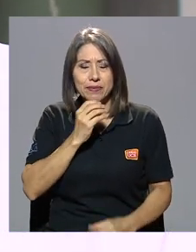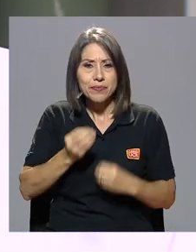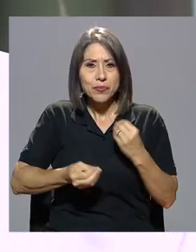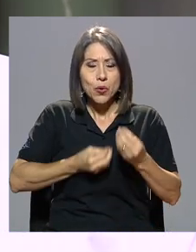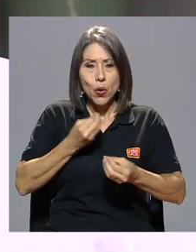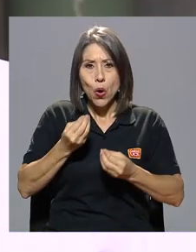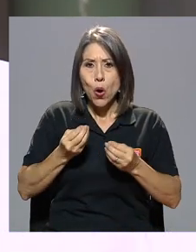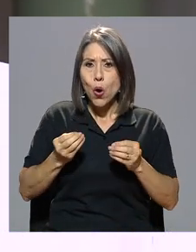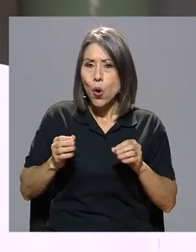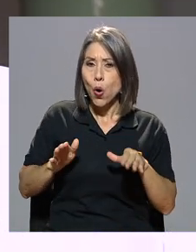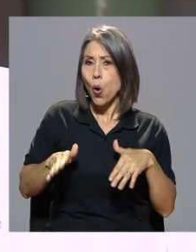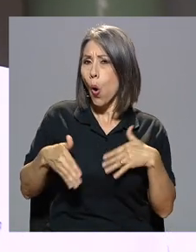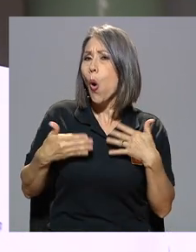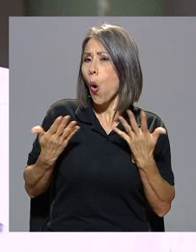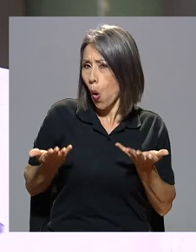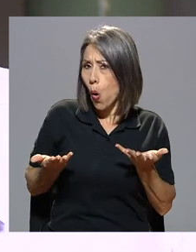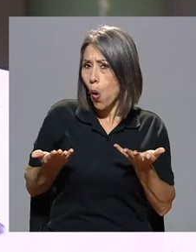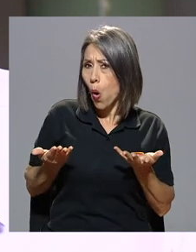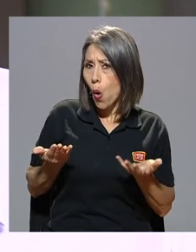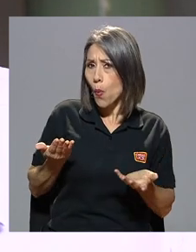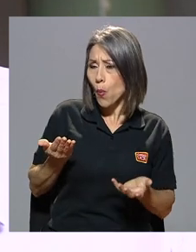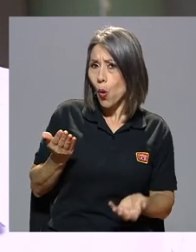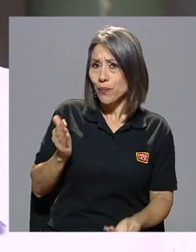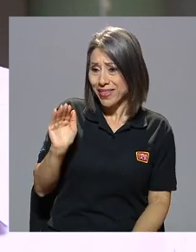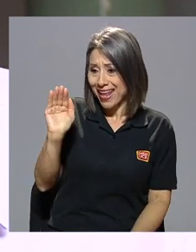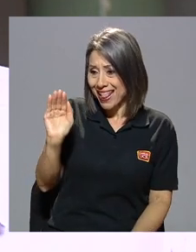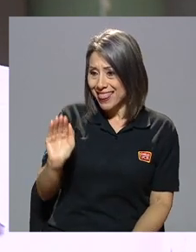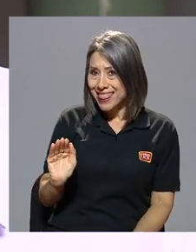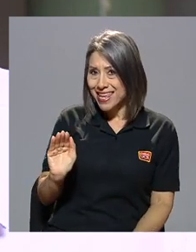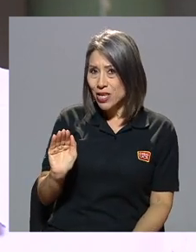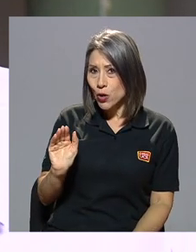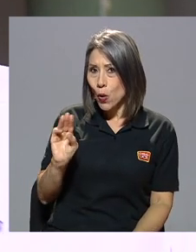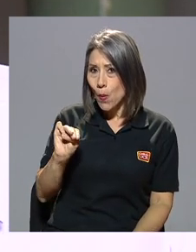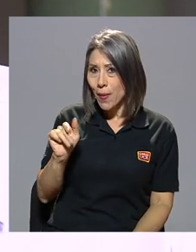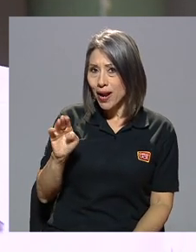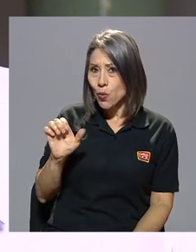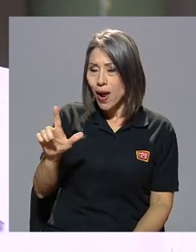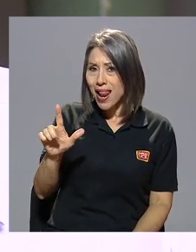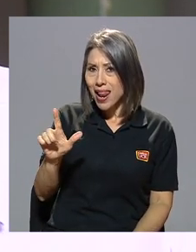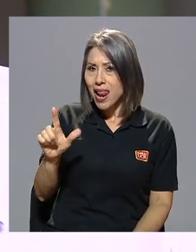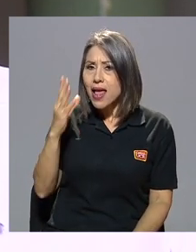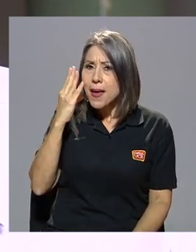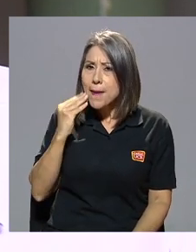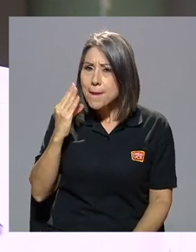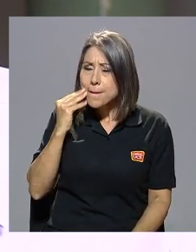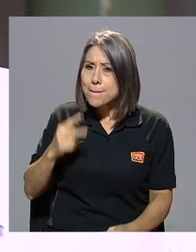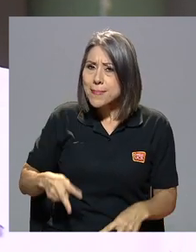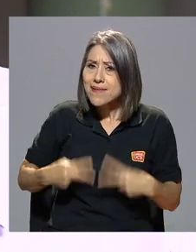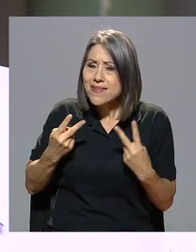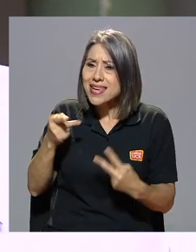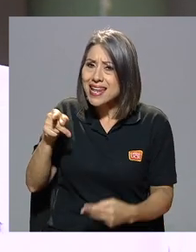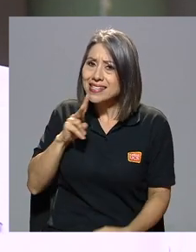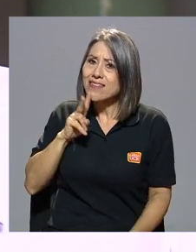¿Cómo podía el niño, Manuel, vivir esa realidad?